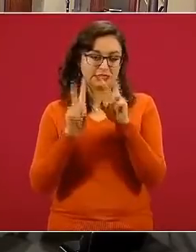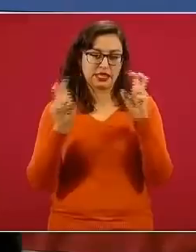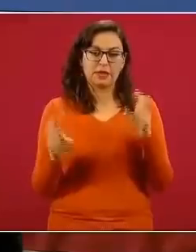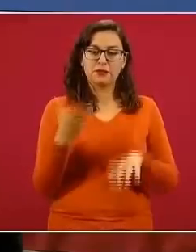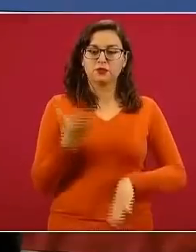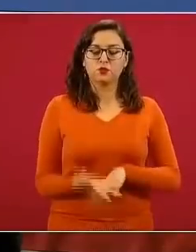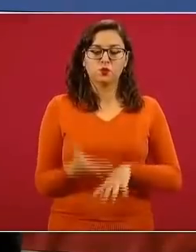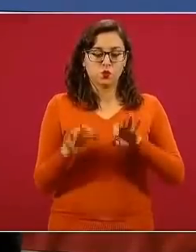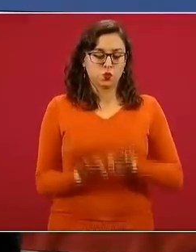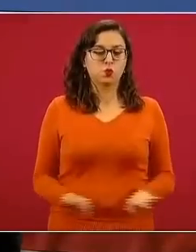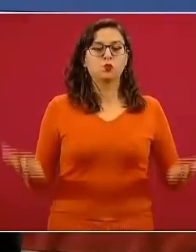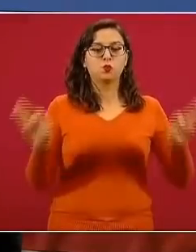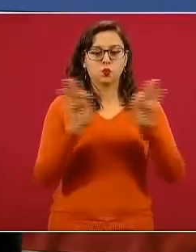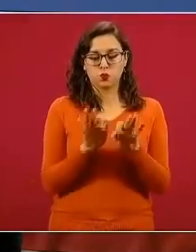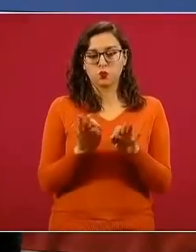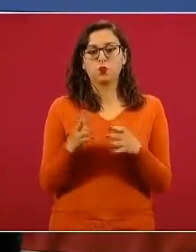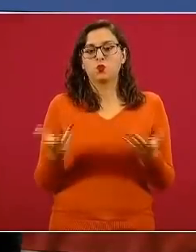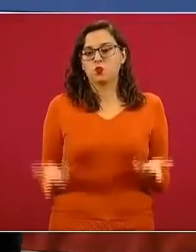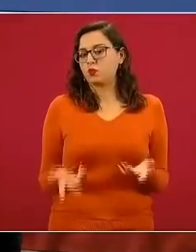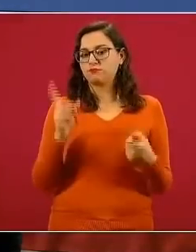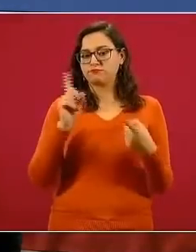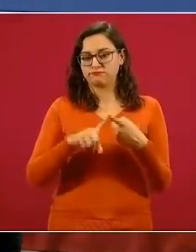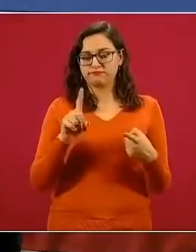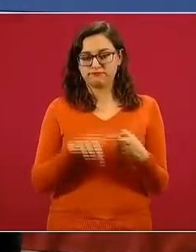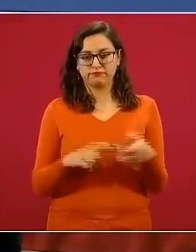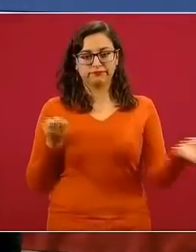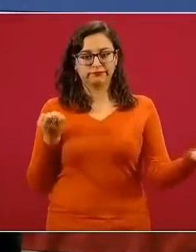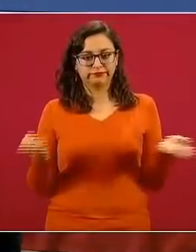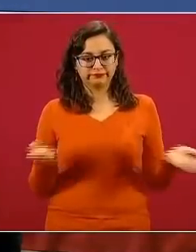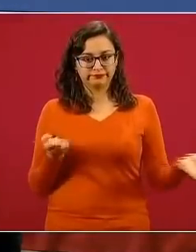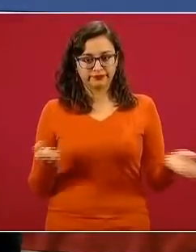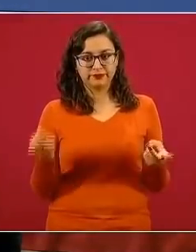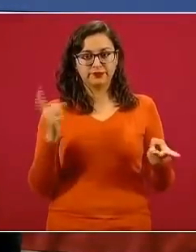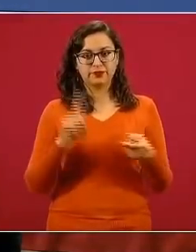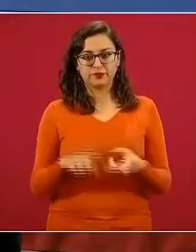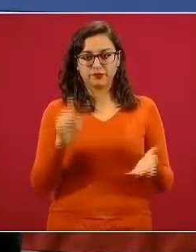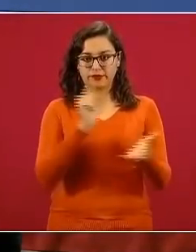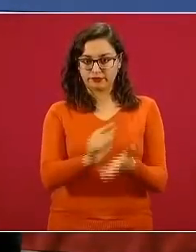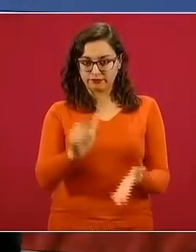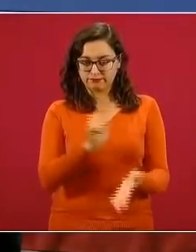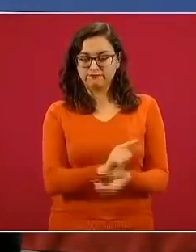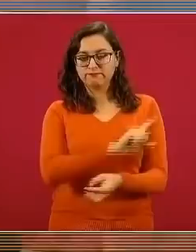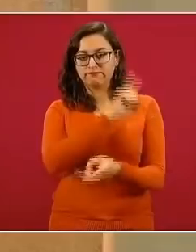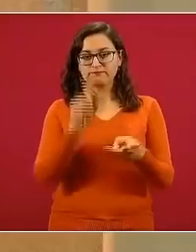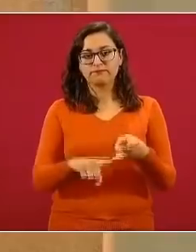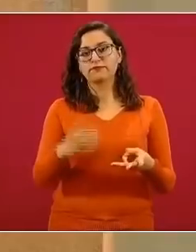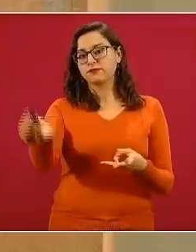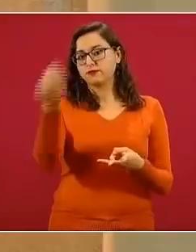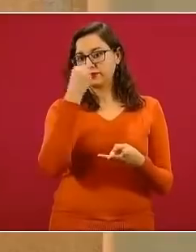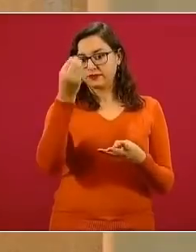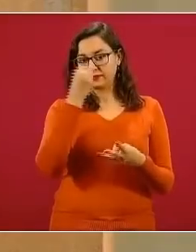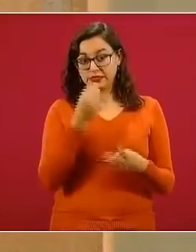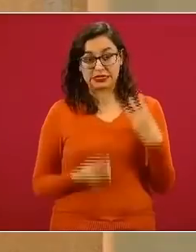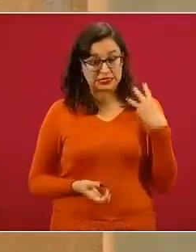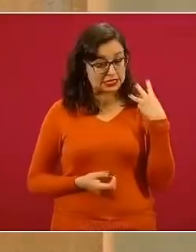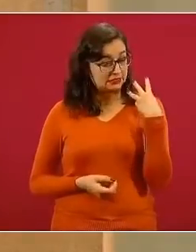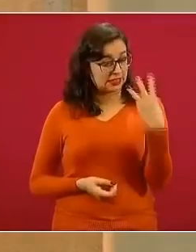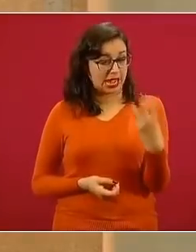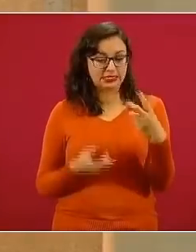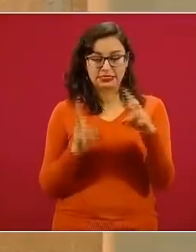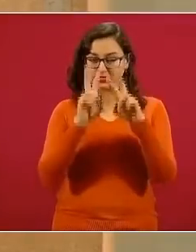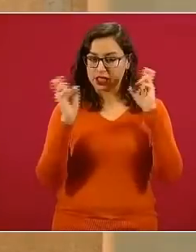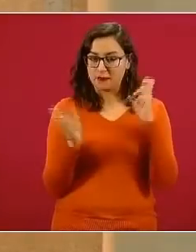podrían anticipar son actividad física, higiene y limpieza y alimentación. Son tres temas